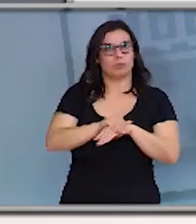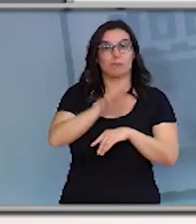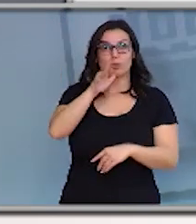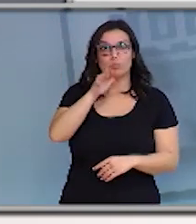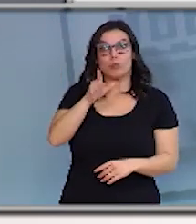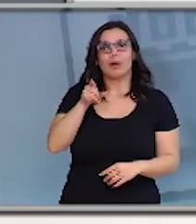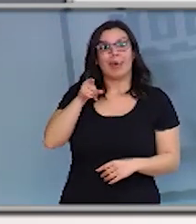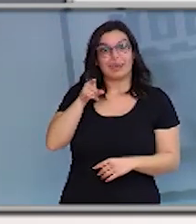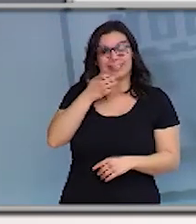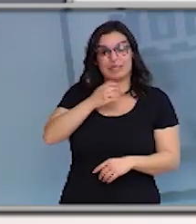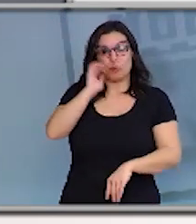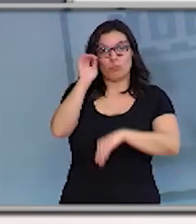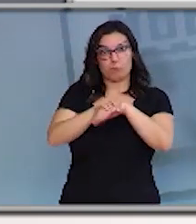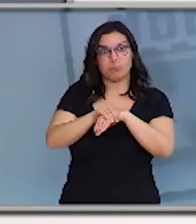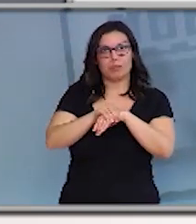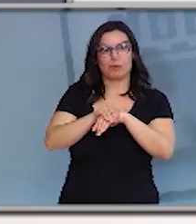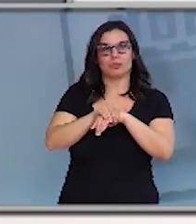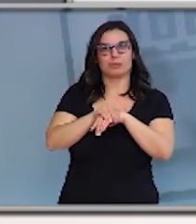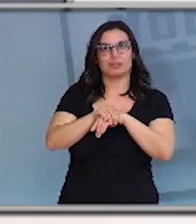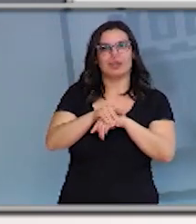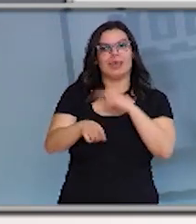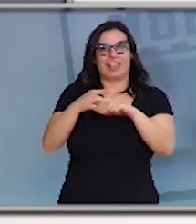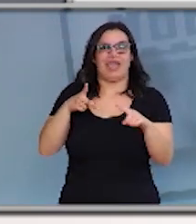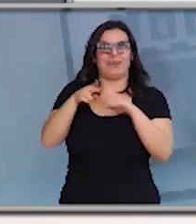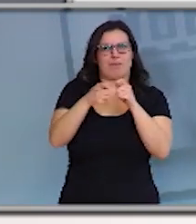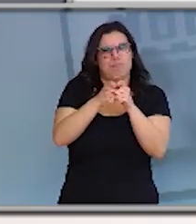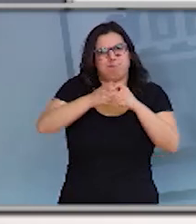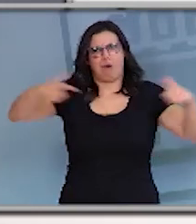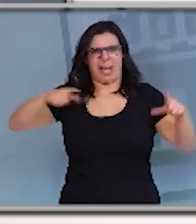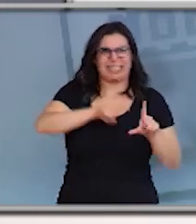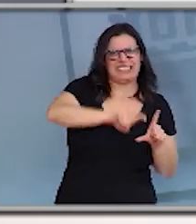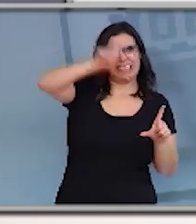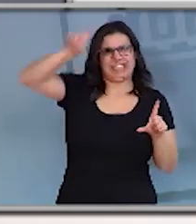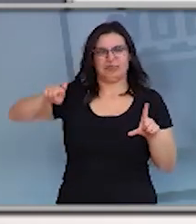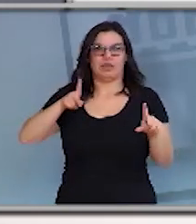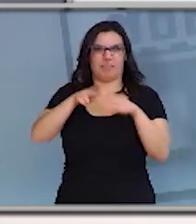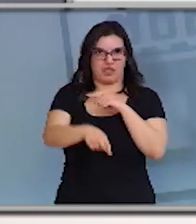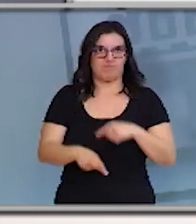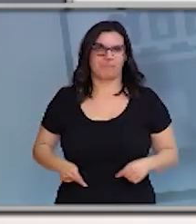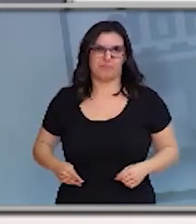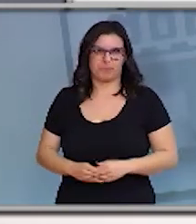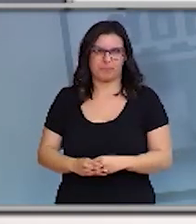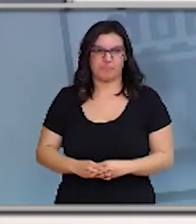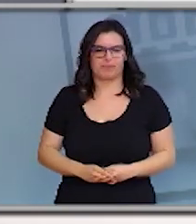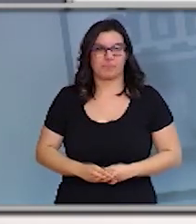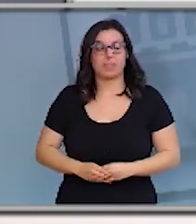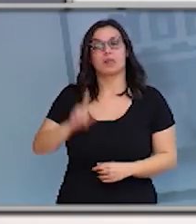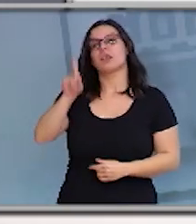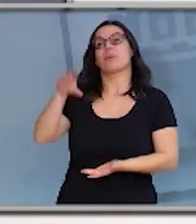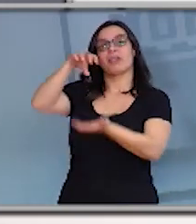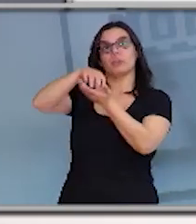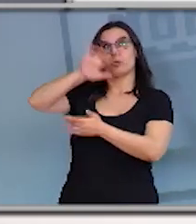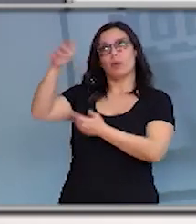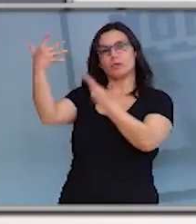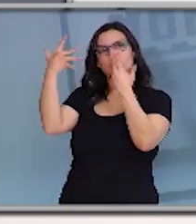isto é o que vai a hacer que non tenga un crecimento exacerbado. Nos sugiere tamén o Centro Europeo